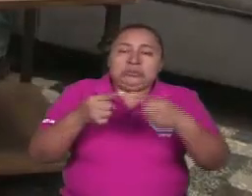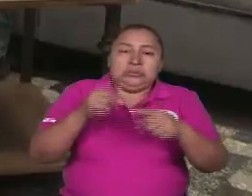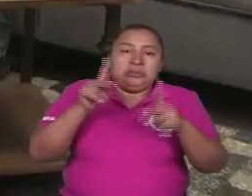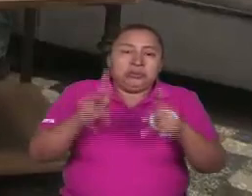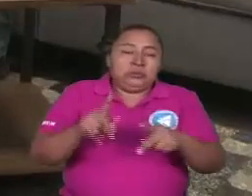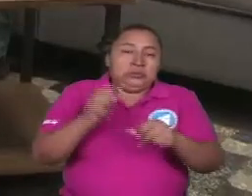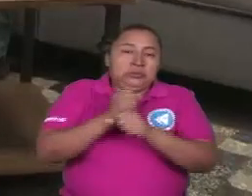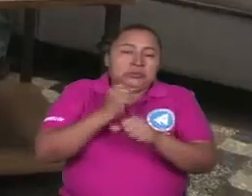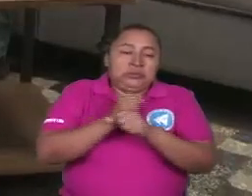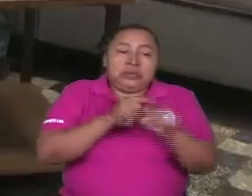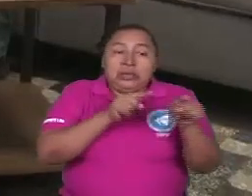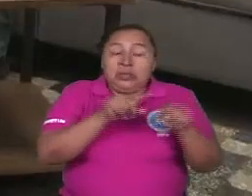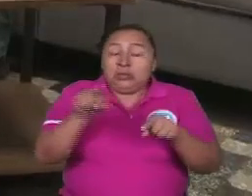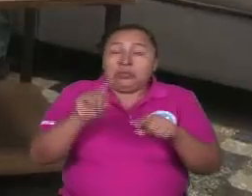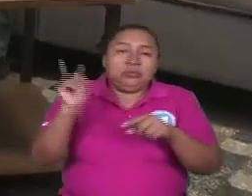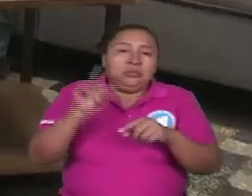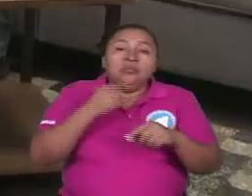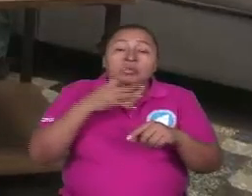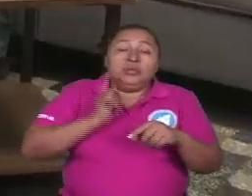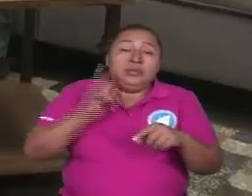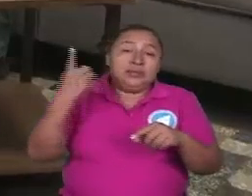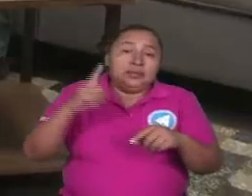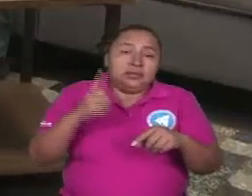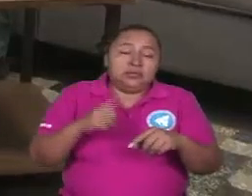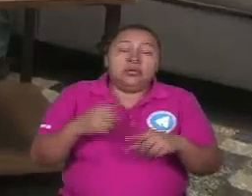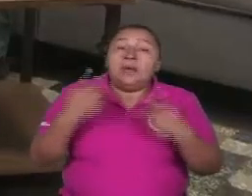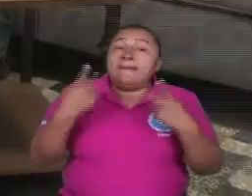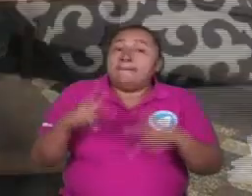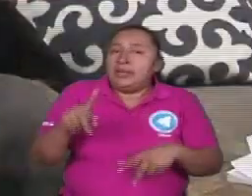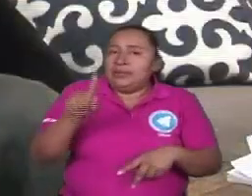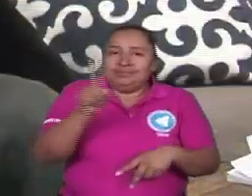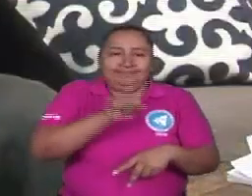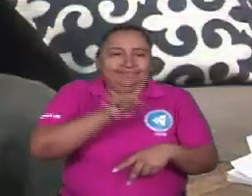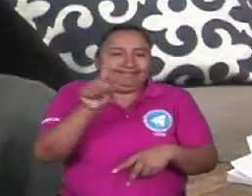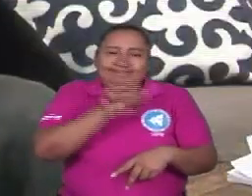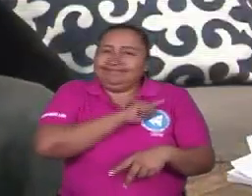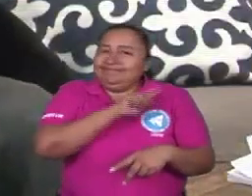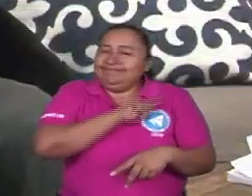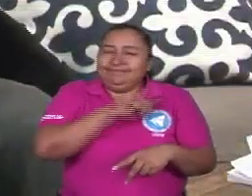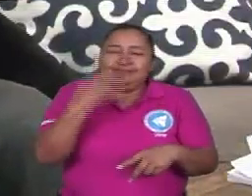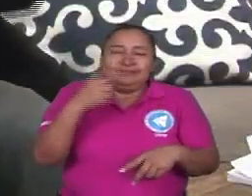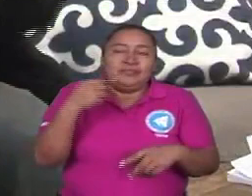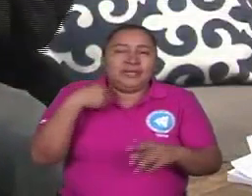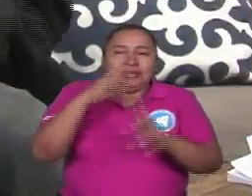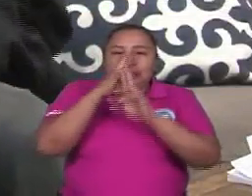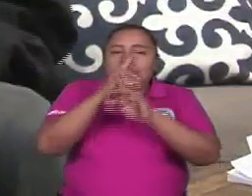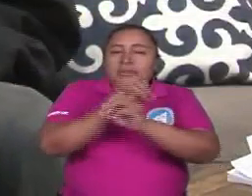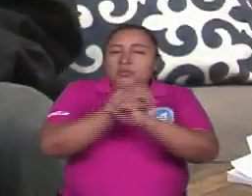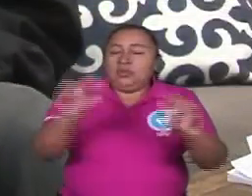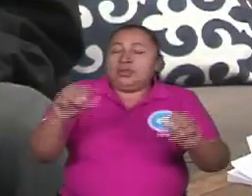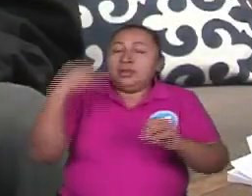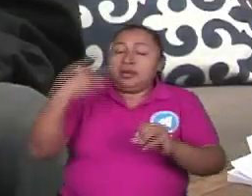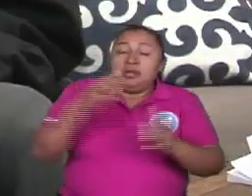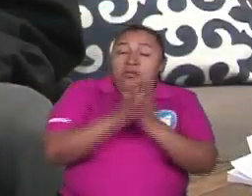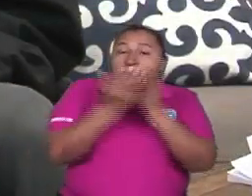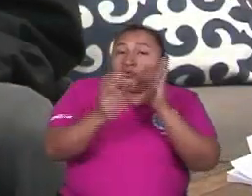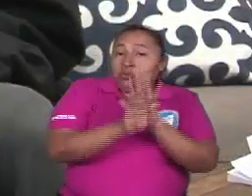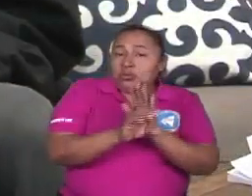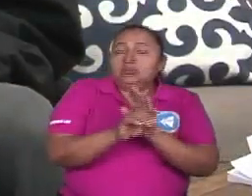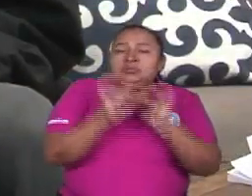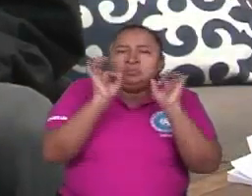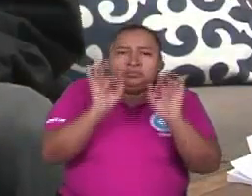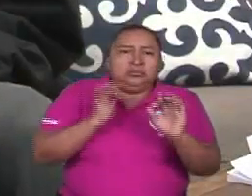también. Exacto. Lo que no tienen derecho es atentar contra la institucionalidad y la constitución del país, que es lo que han hecho.